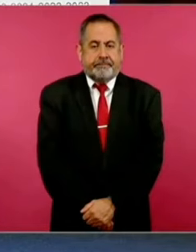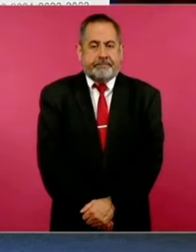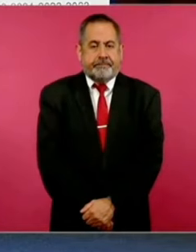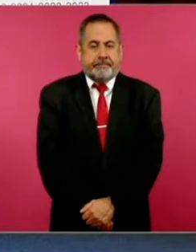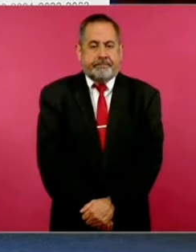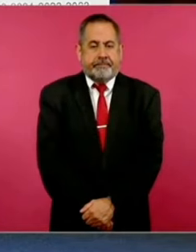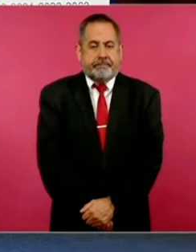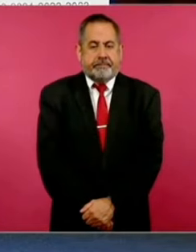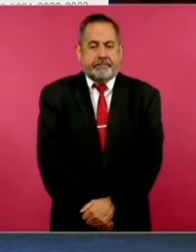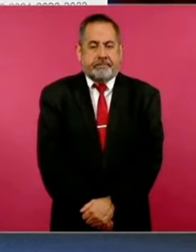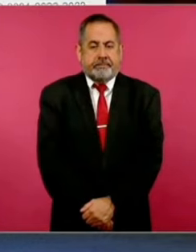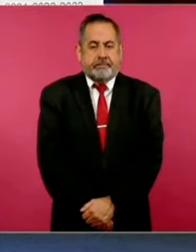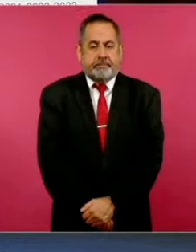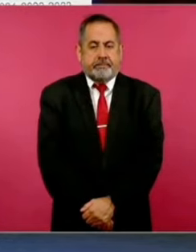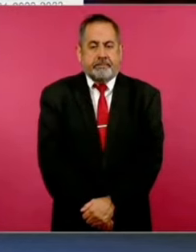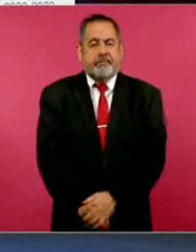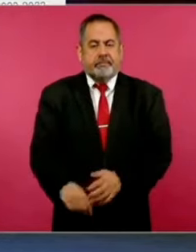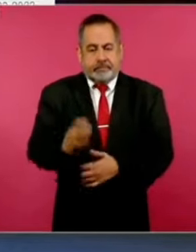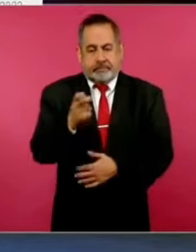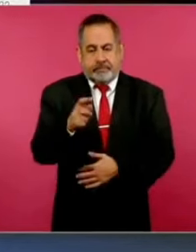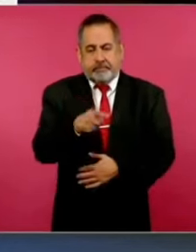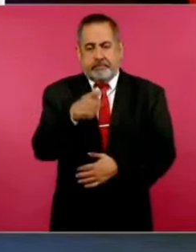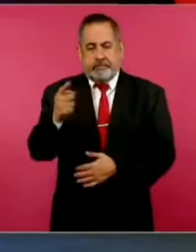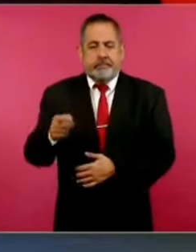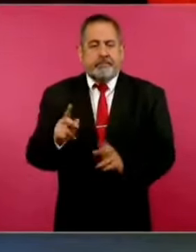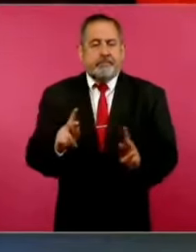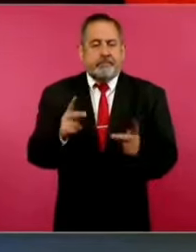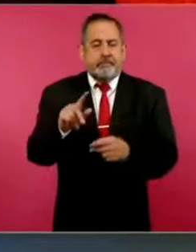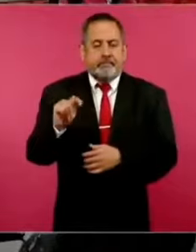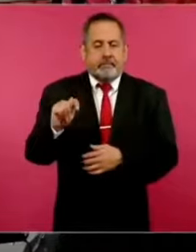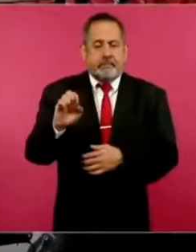Y sí, y acá está lo de Televisa